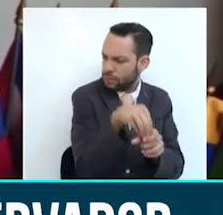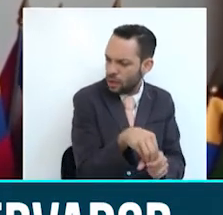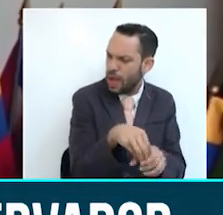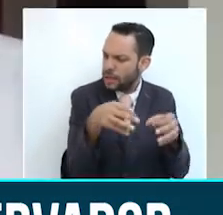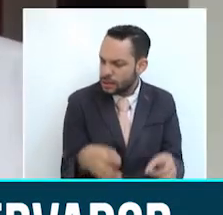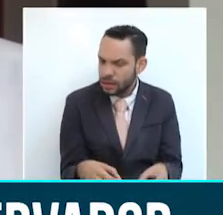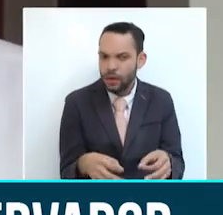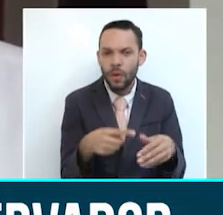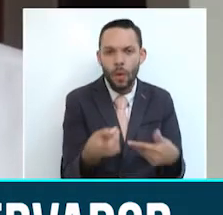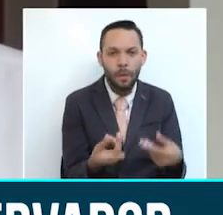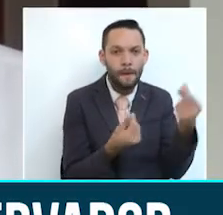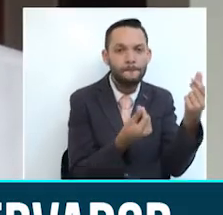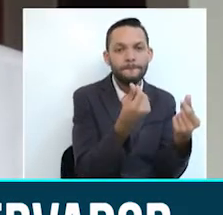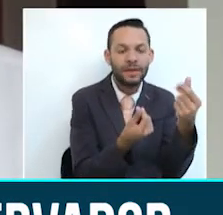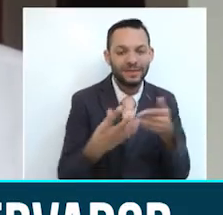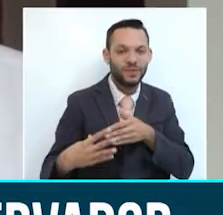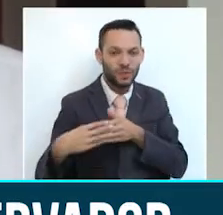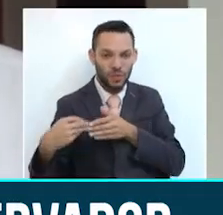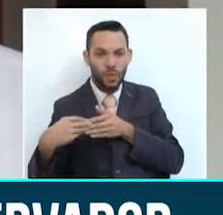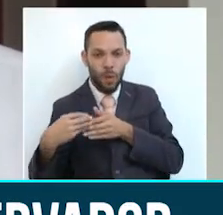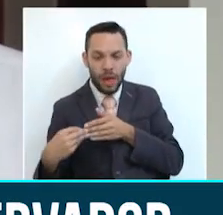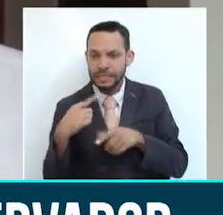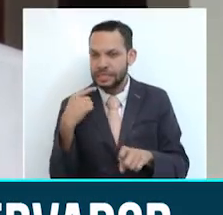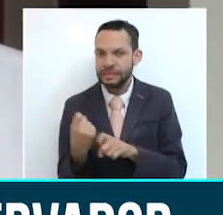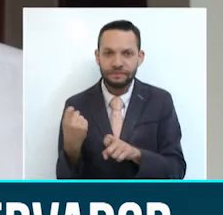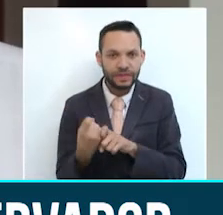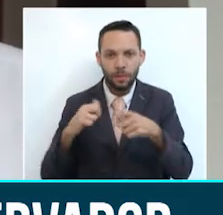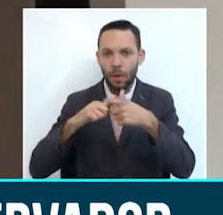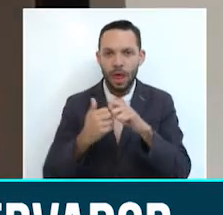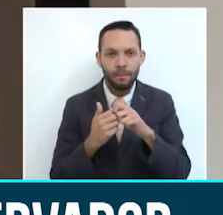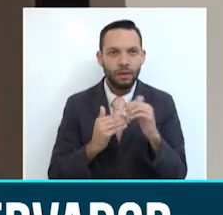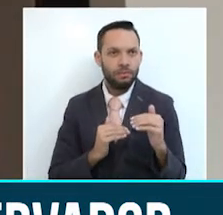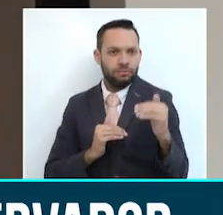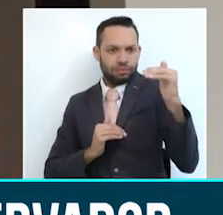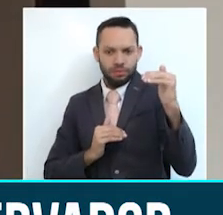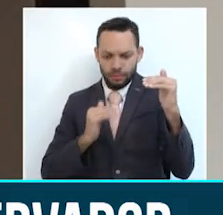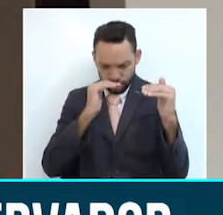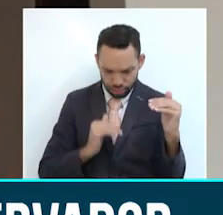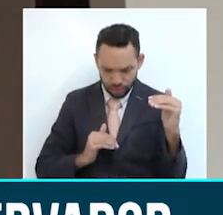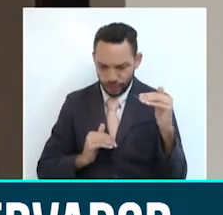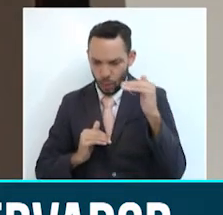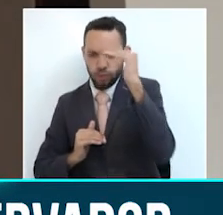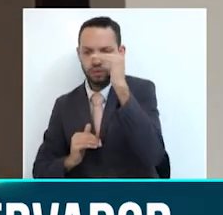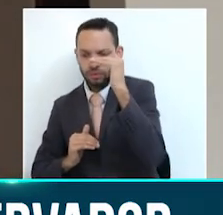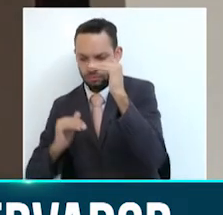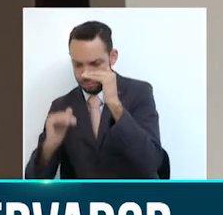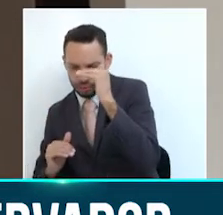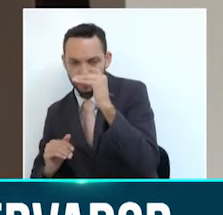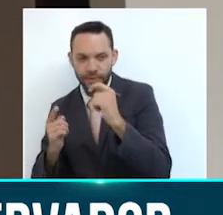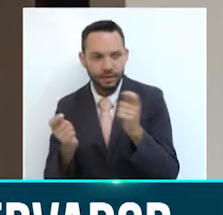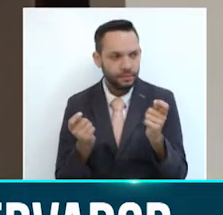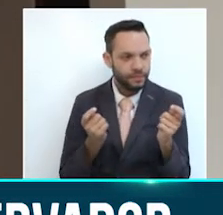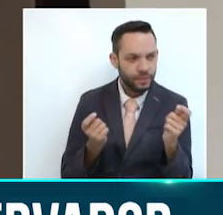la variabilidad del precio del dólar tiene en vilo a todo el sector. Aquí lo que debemos hacer es buscar esos canales de